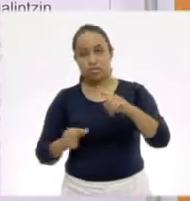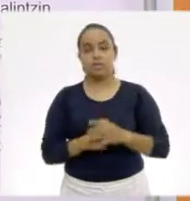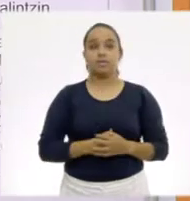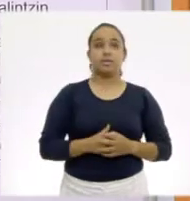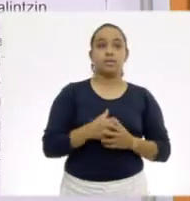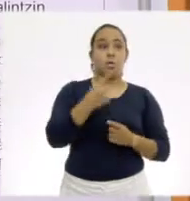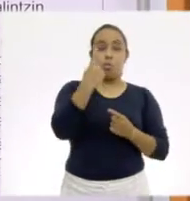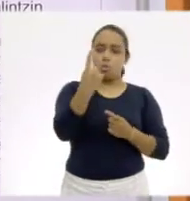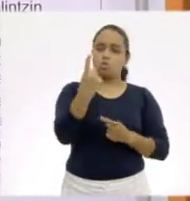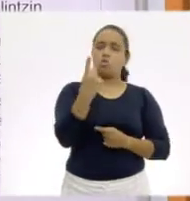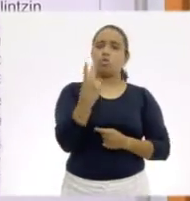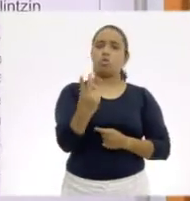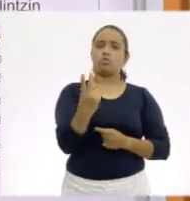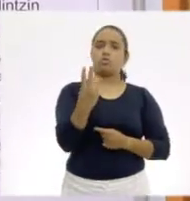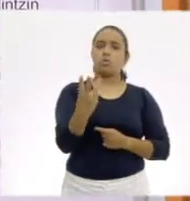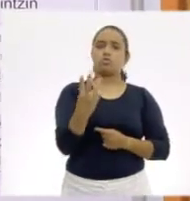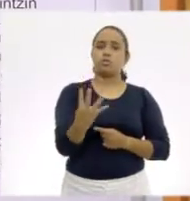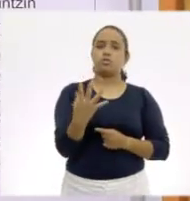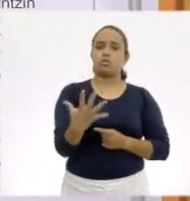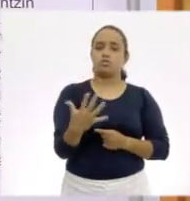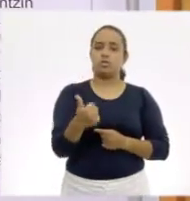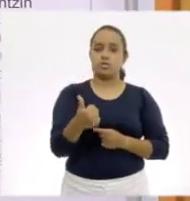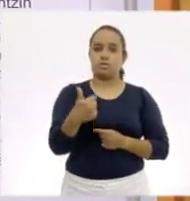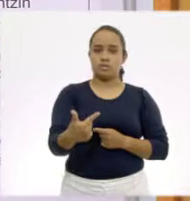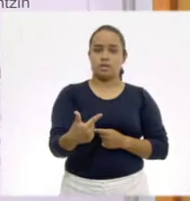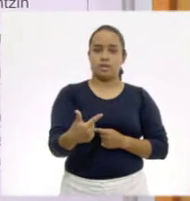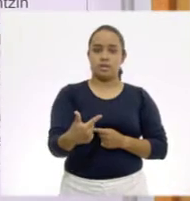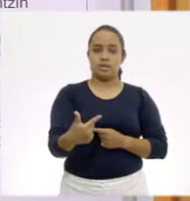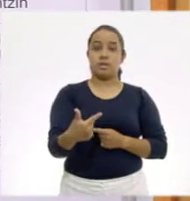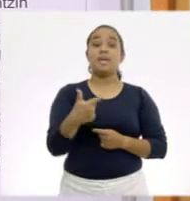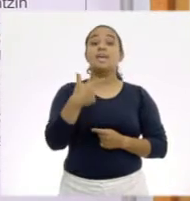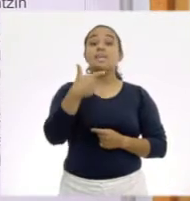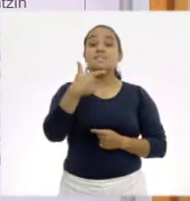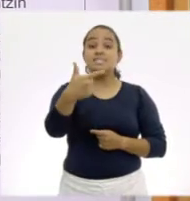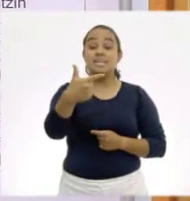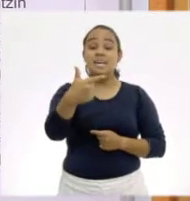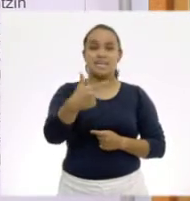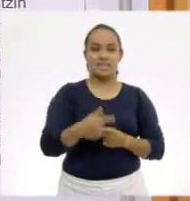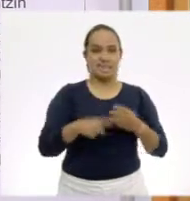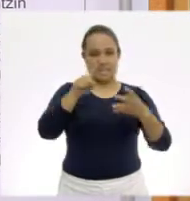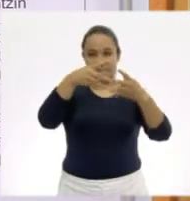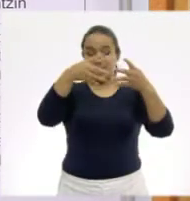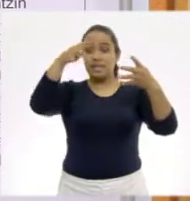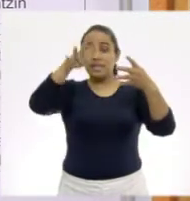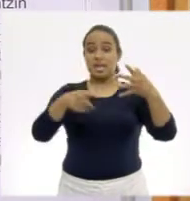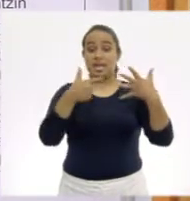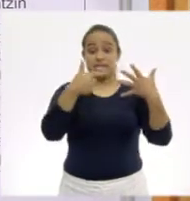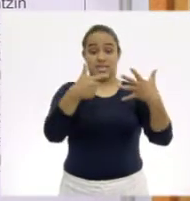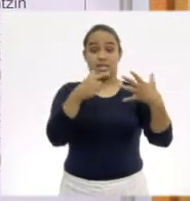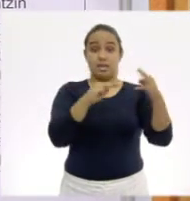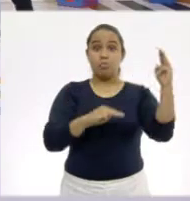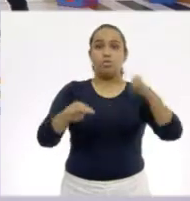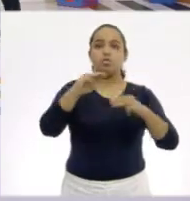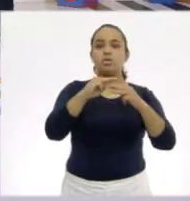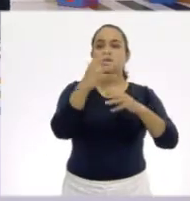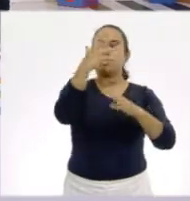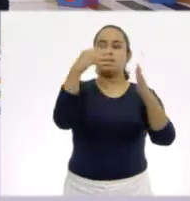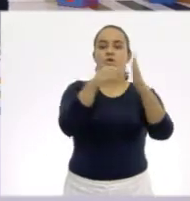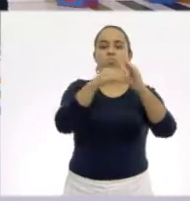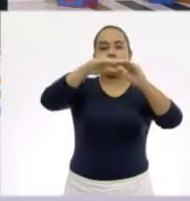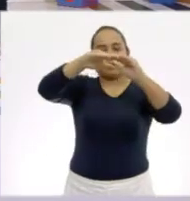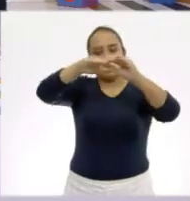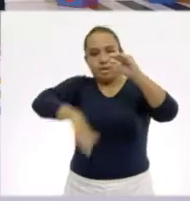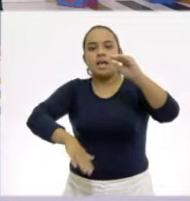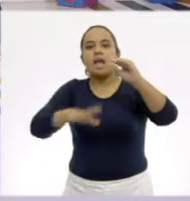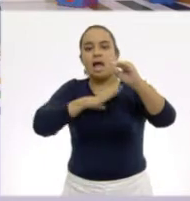menos de 5,000. Uno, dos, tres, cuatro, cinco, seis, siete. De esta tabla, siete montañas miden menos de 5